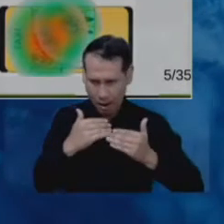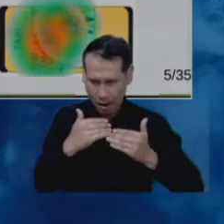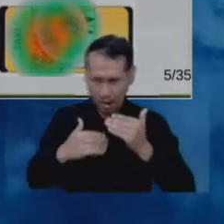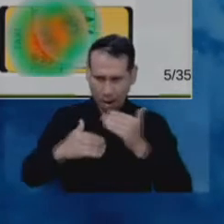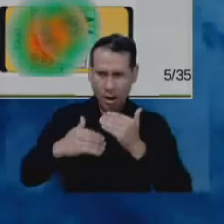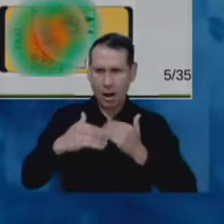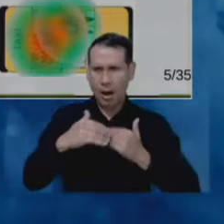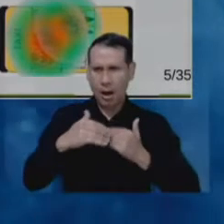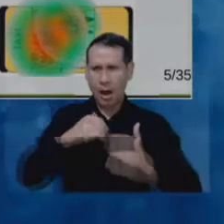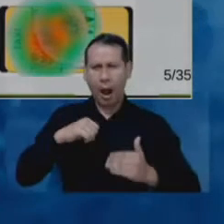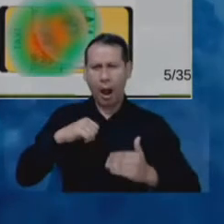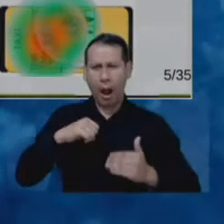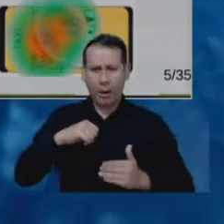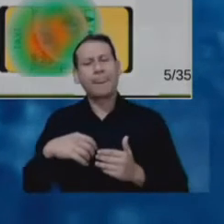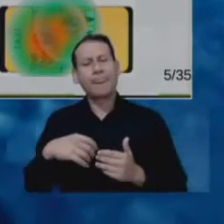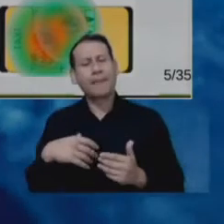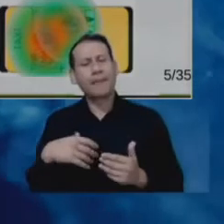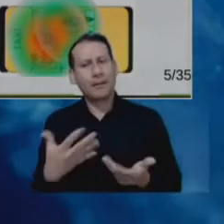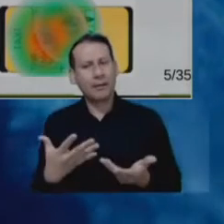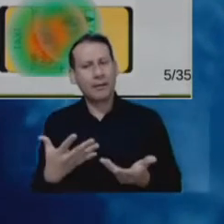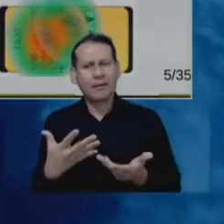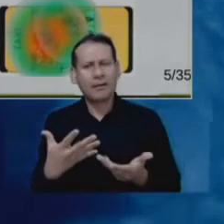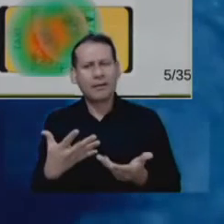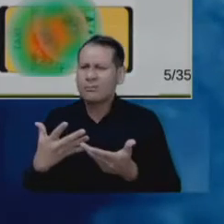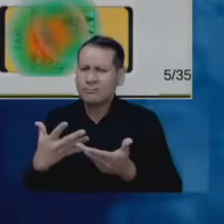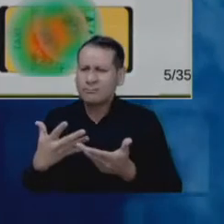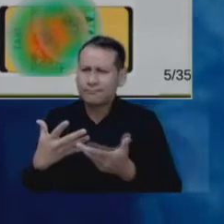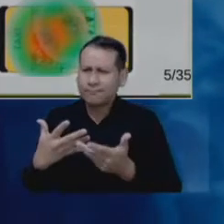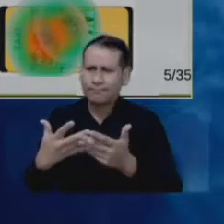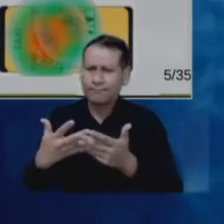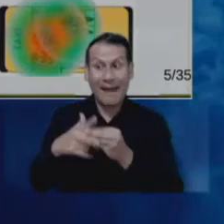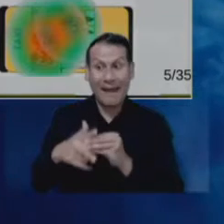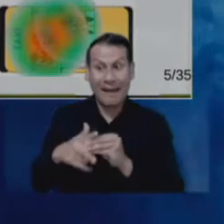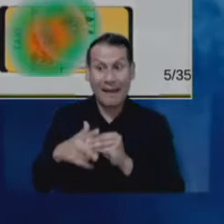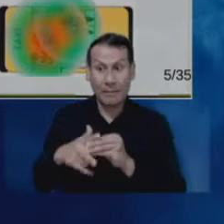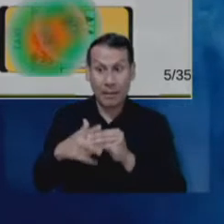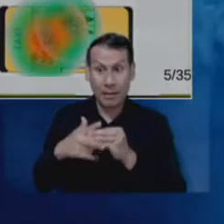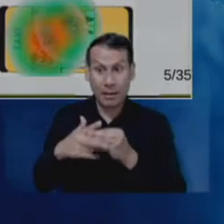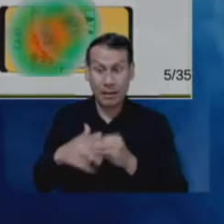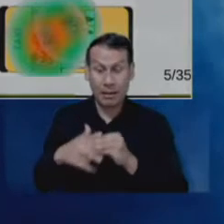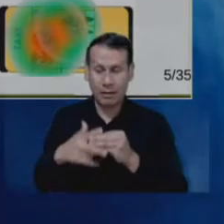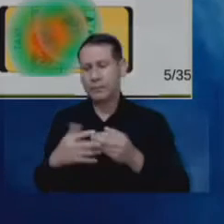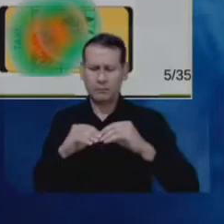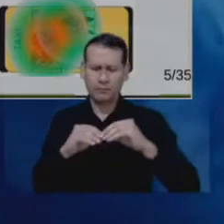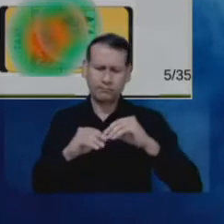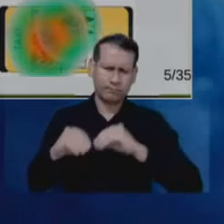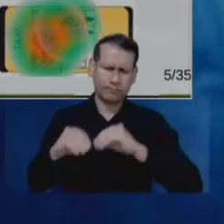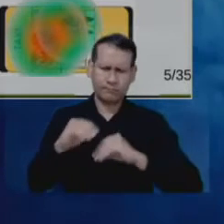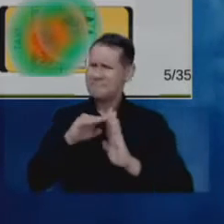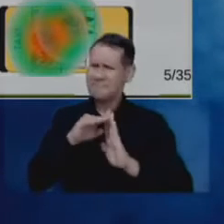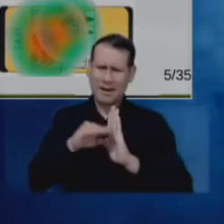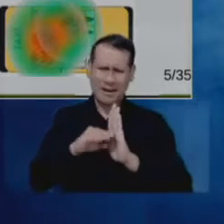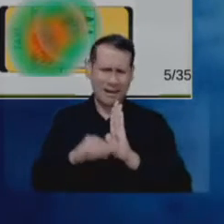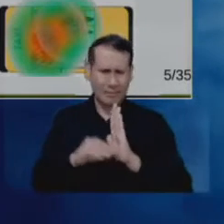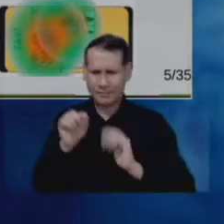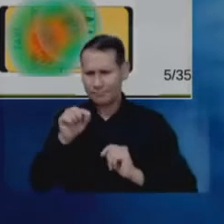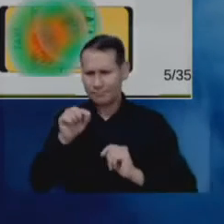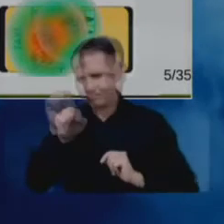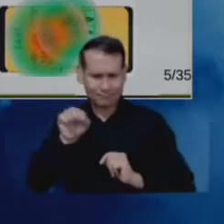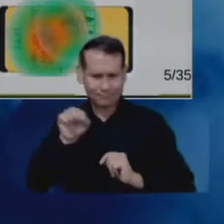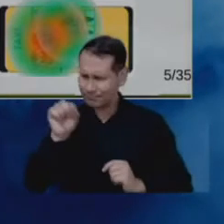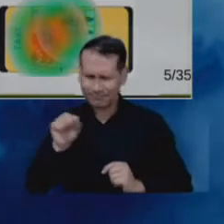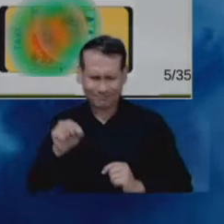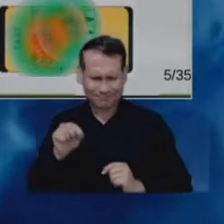porque estas herramientas requieren la configuración de un amplio número de parámetros y es